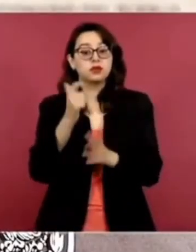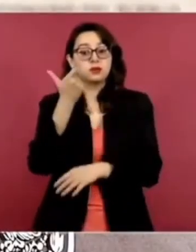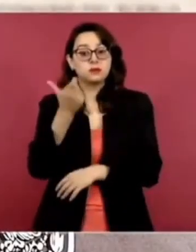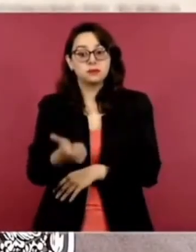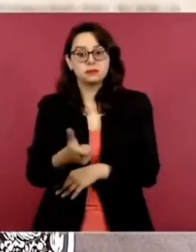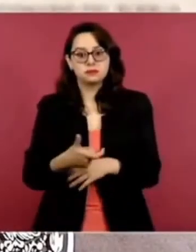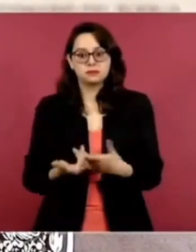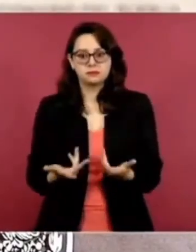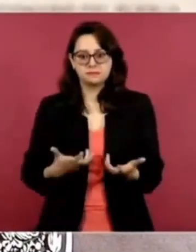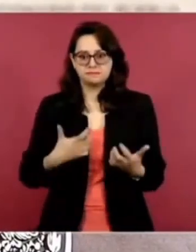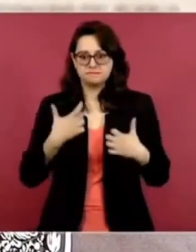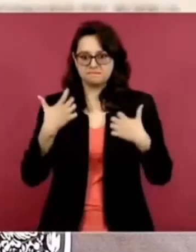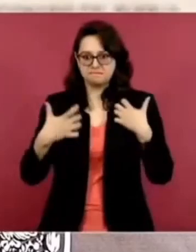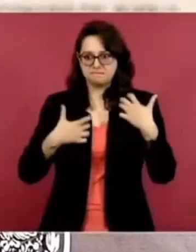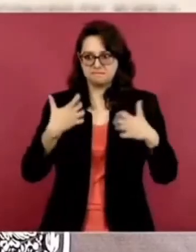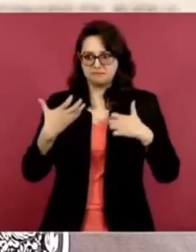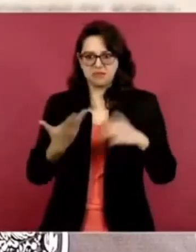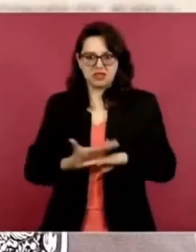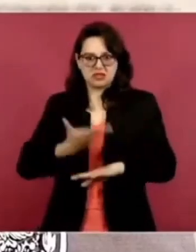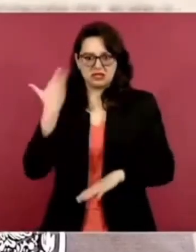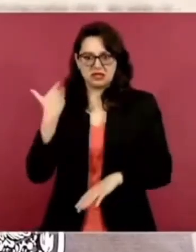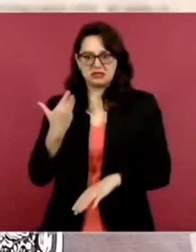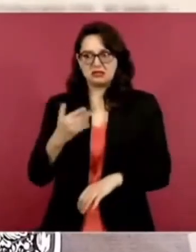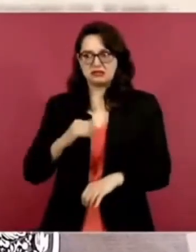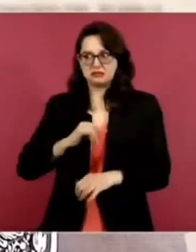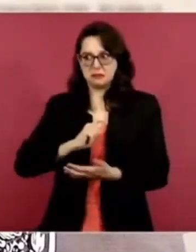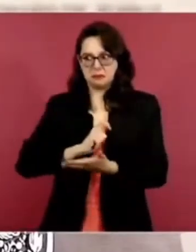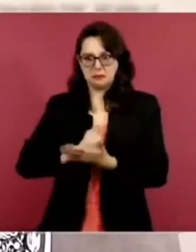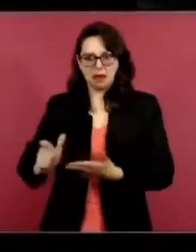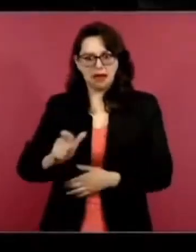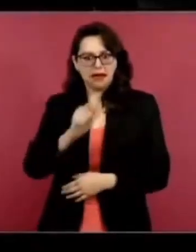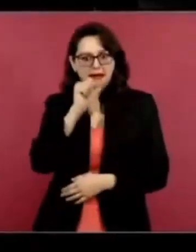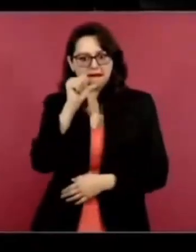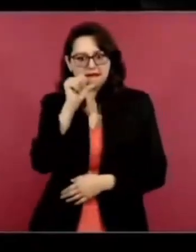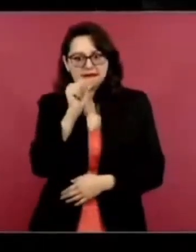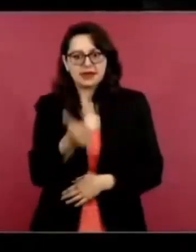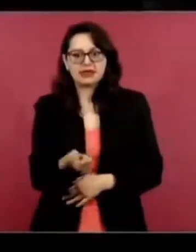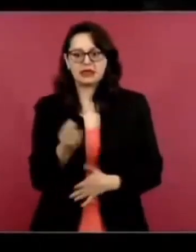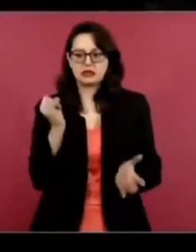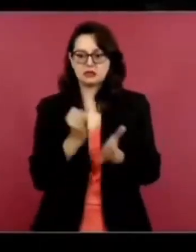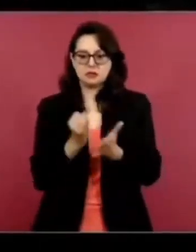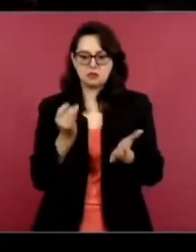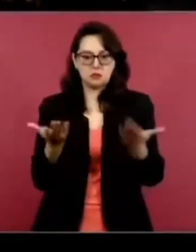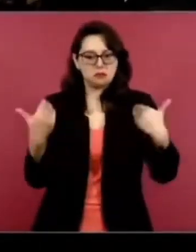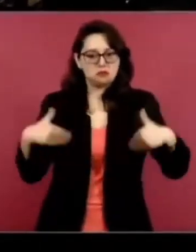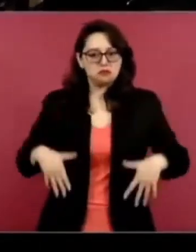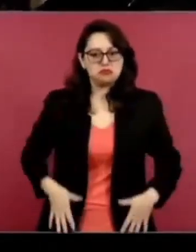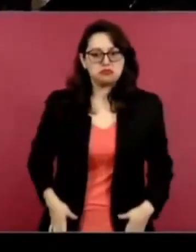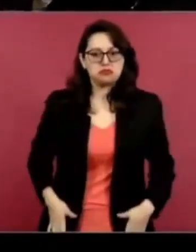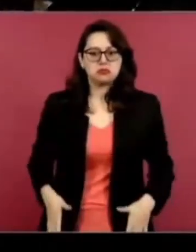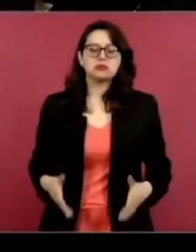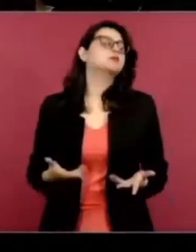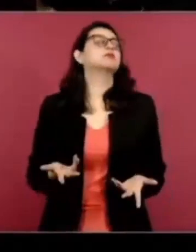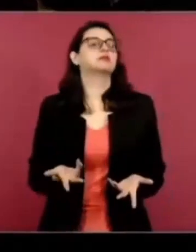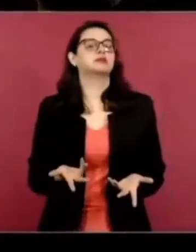Si ellos son los que están financiando